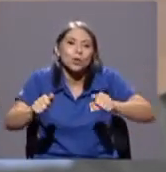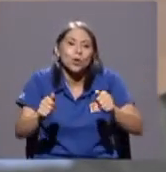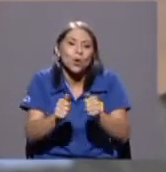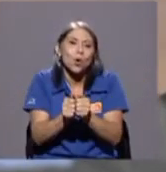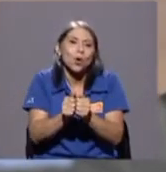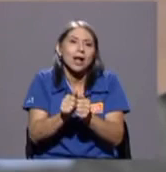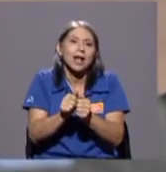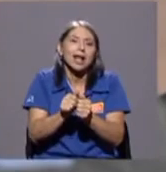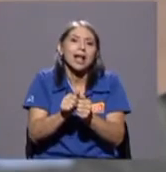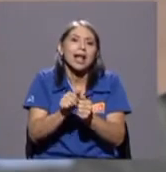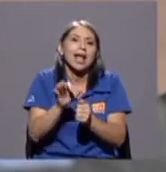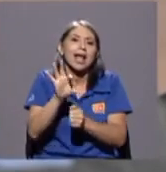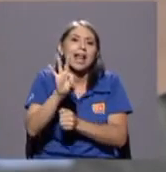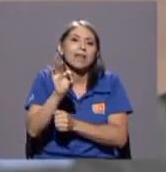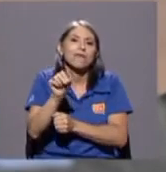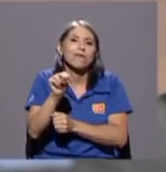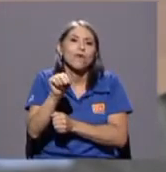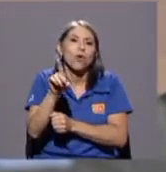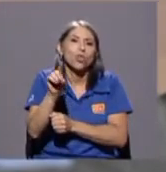editar después